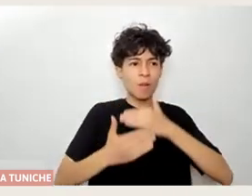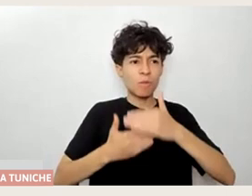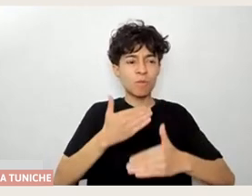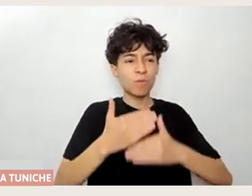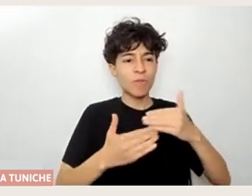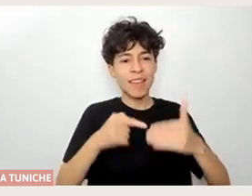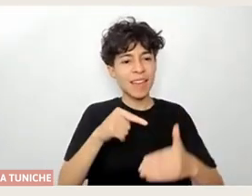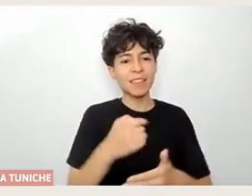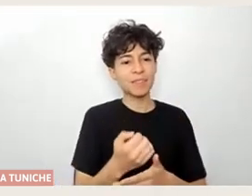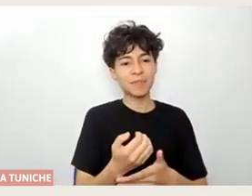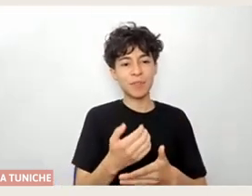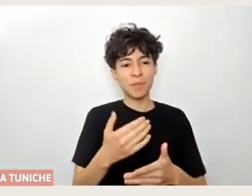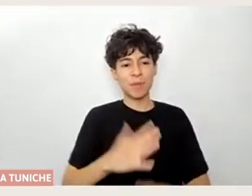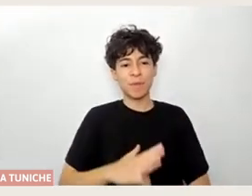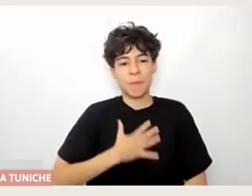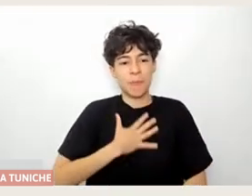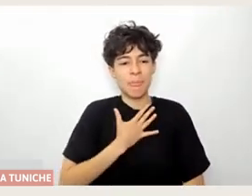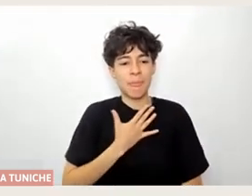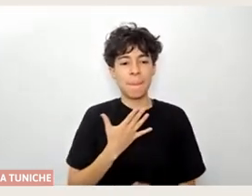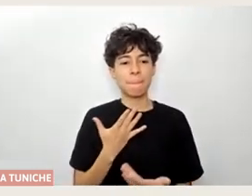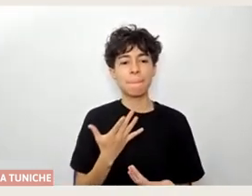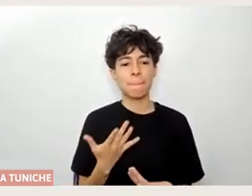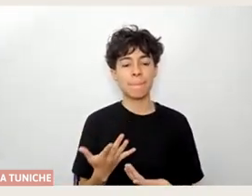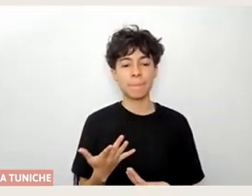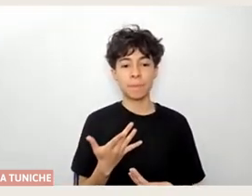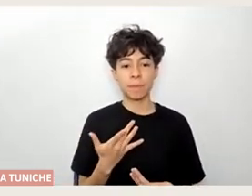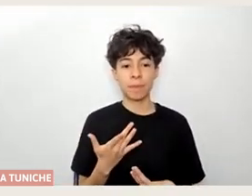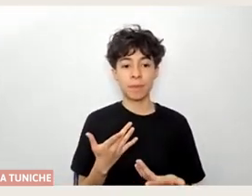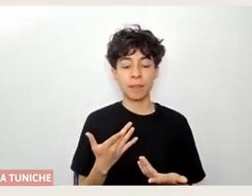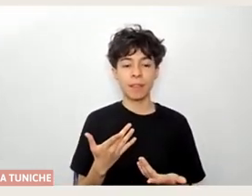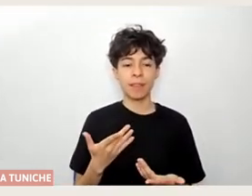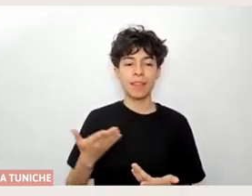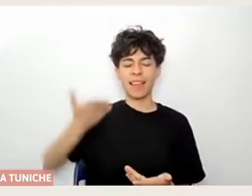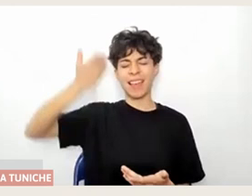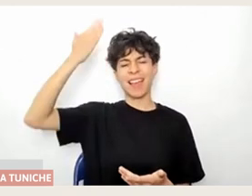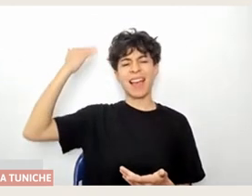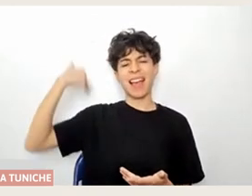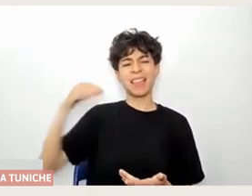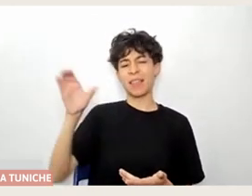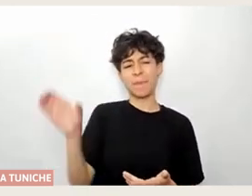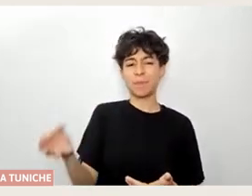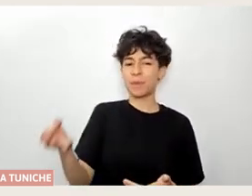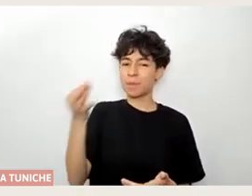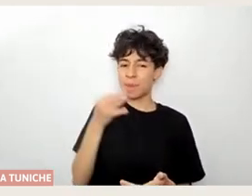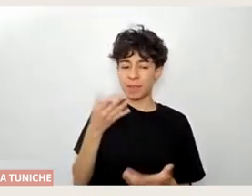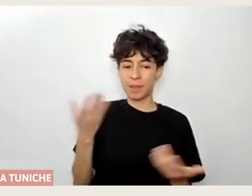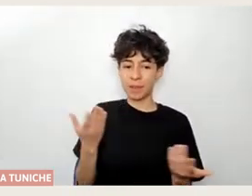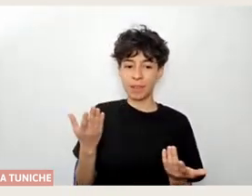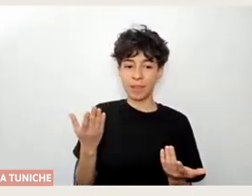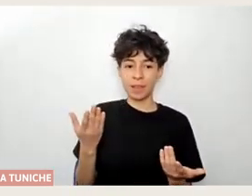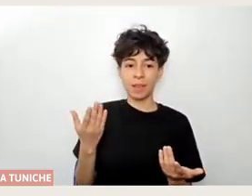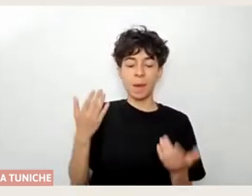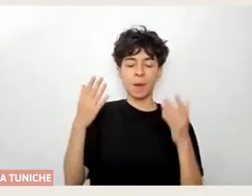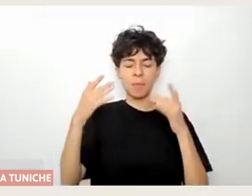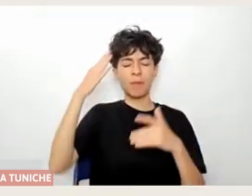esa práctica es necesaria porque yo recuerdo alguna vez alguien me dijo que uno puede escribir mucho con la